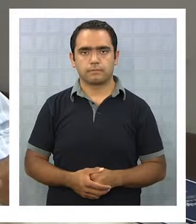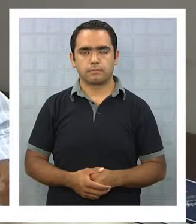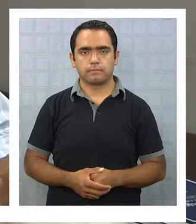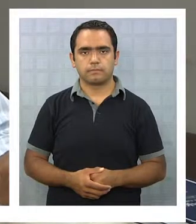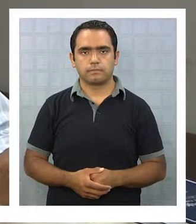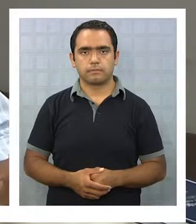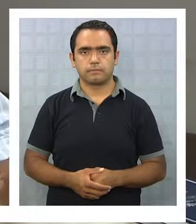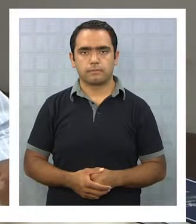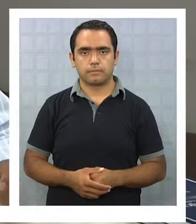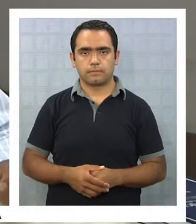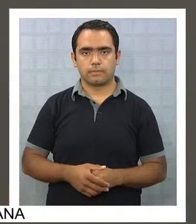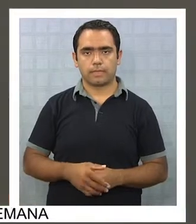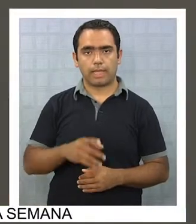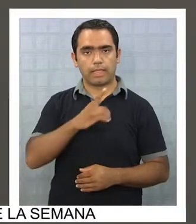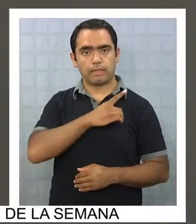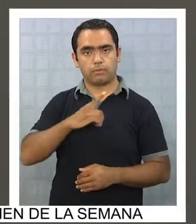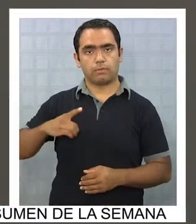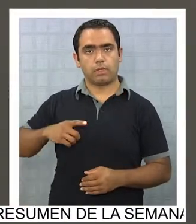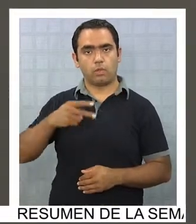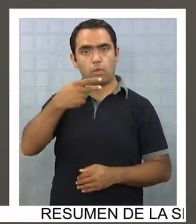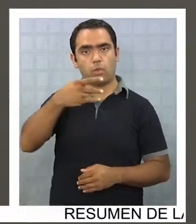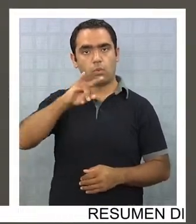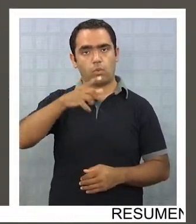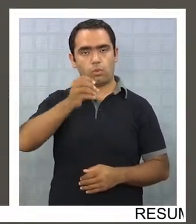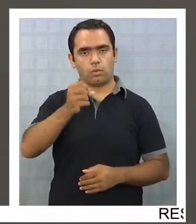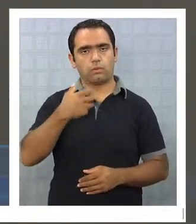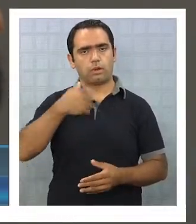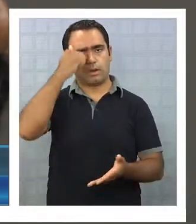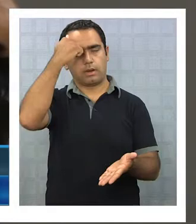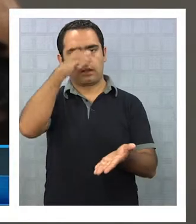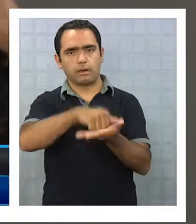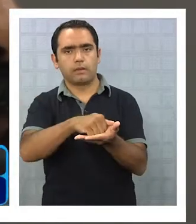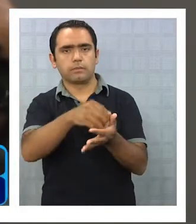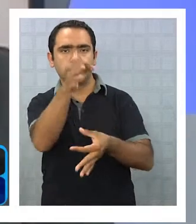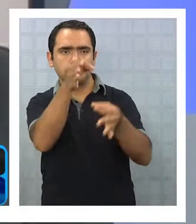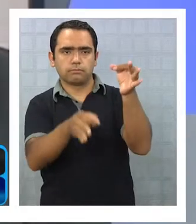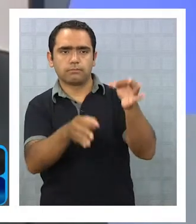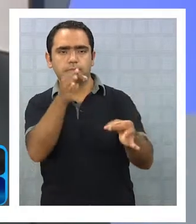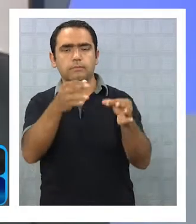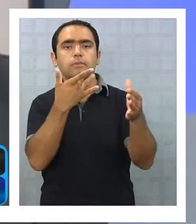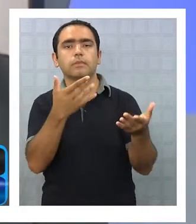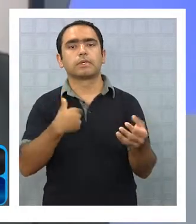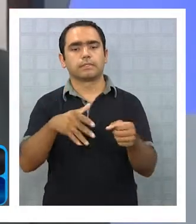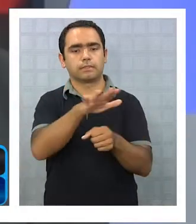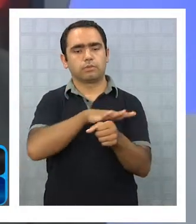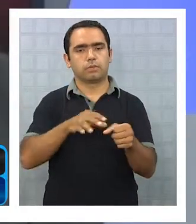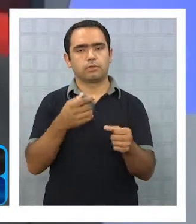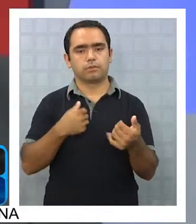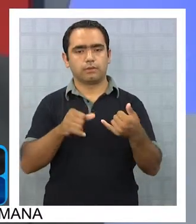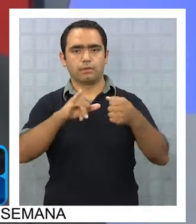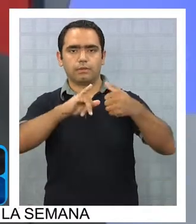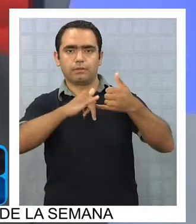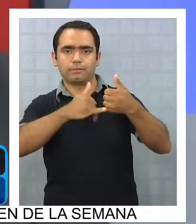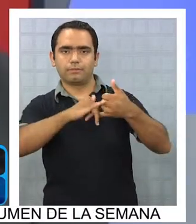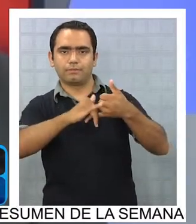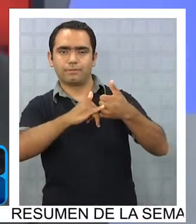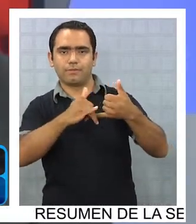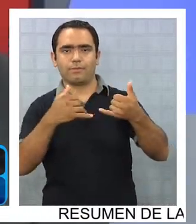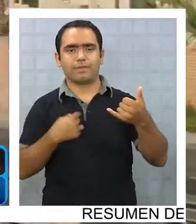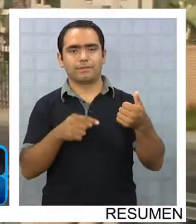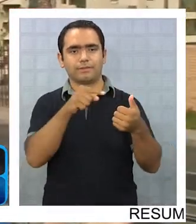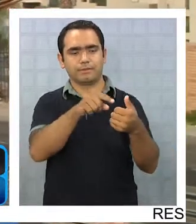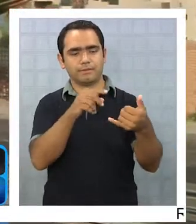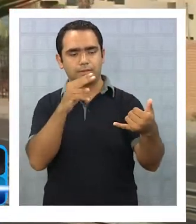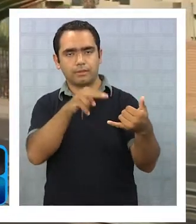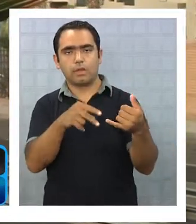Luego de que el diputado Hugo Gutiérrez realizara su reclamación a Contraloría por el caso del WhatsApp PS recargado, el